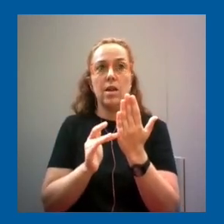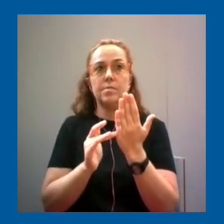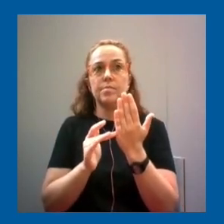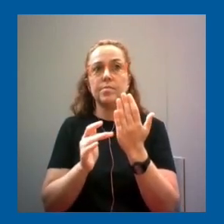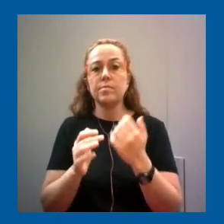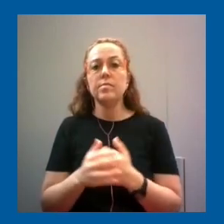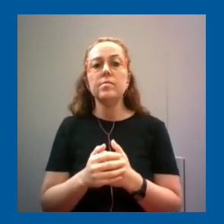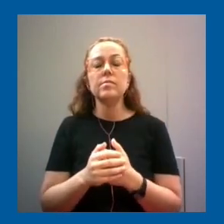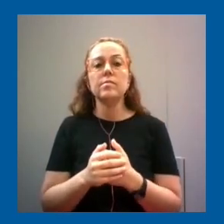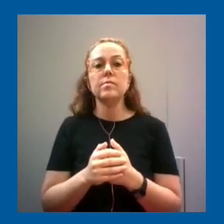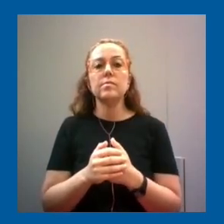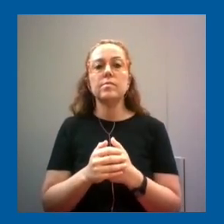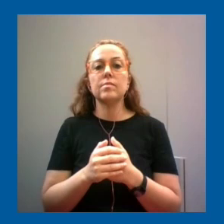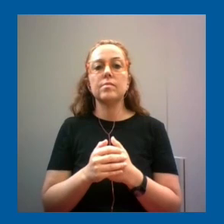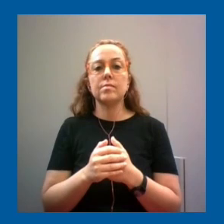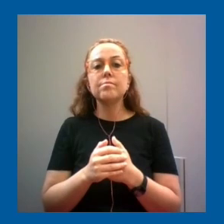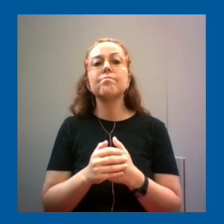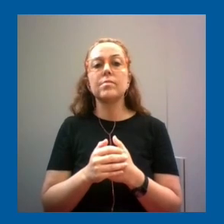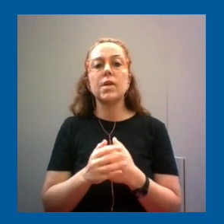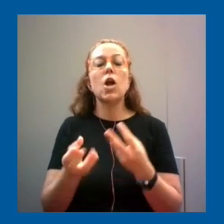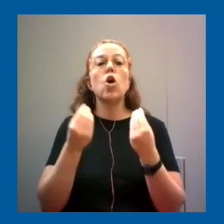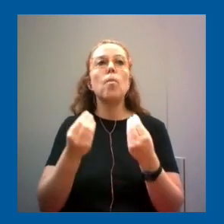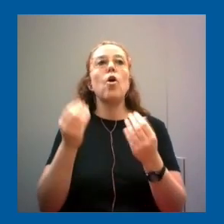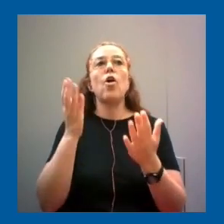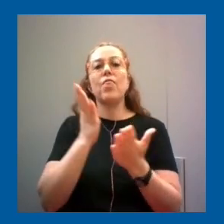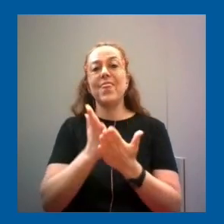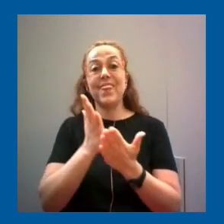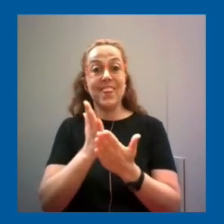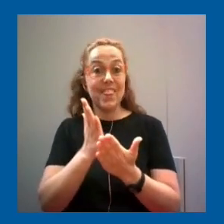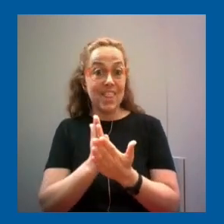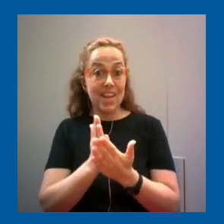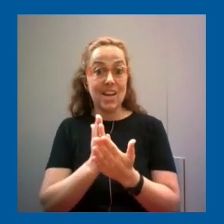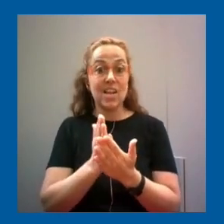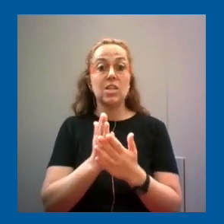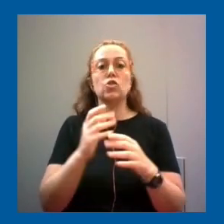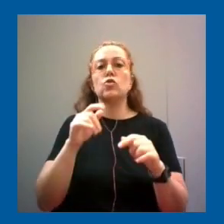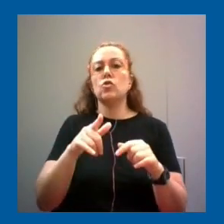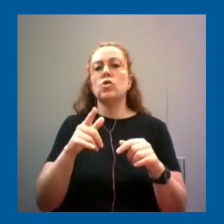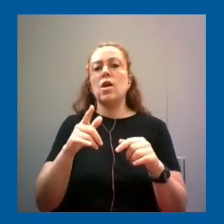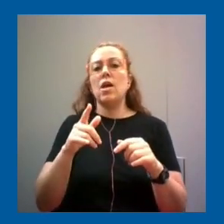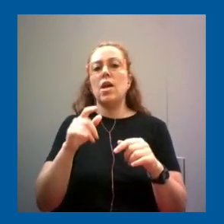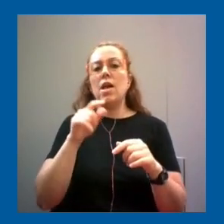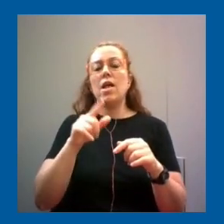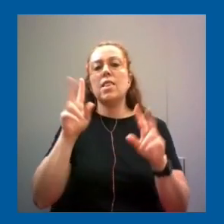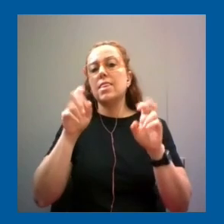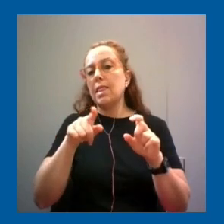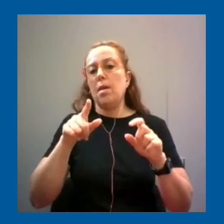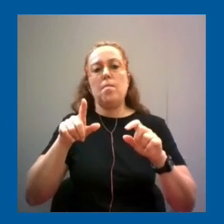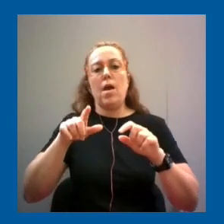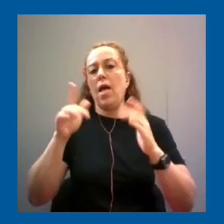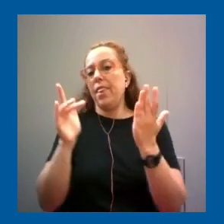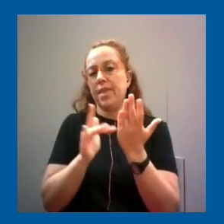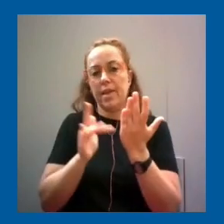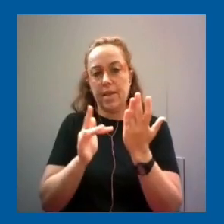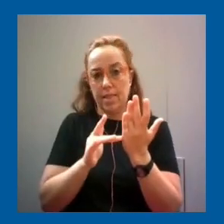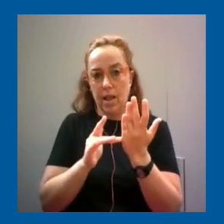porque ya habla de ejercer nuestros derechos y cumplir obligaciones en el entorno digital. Eso, tenemos un área dentro de Ceibal, que